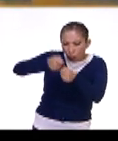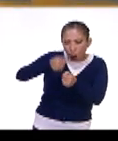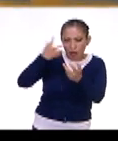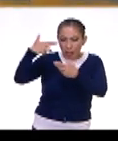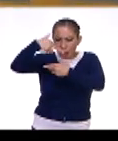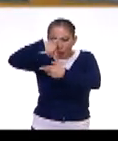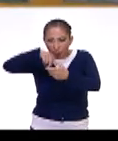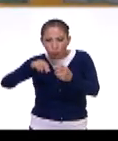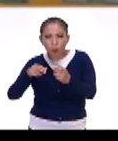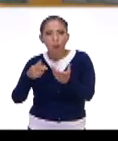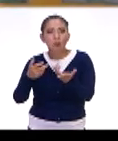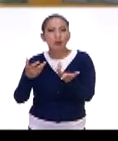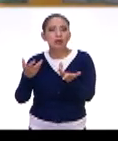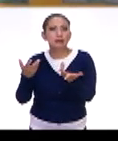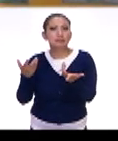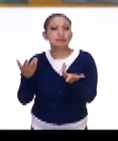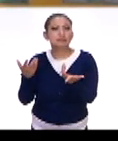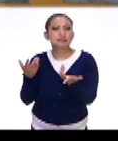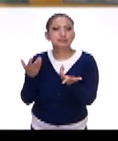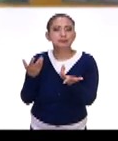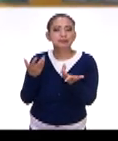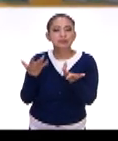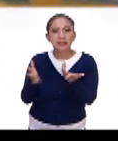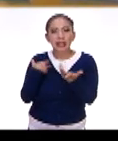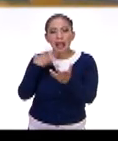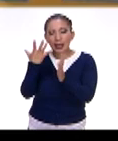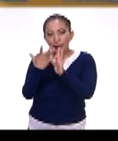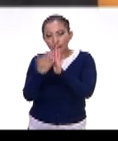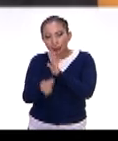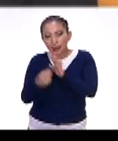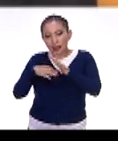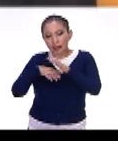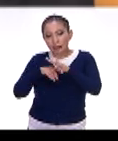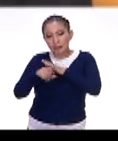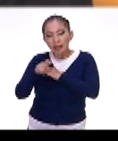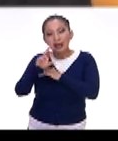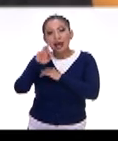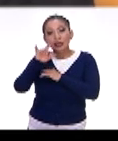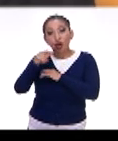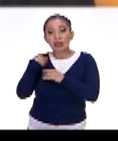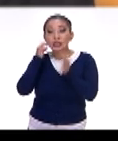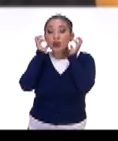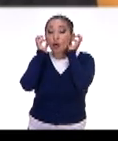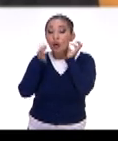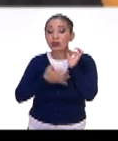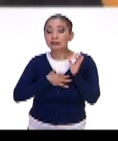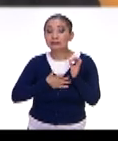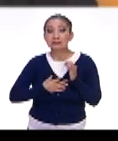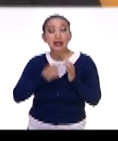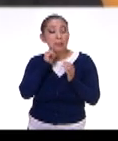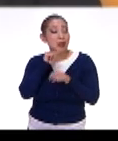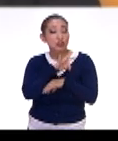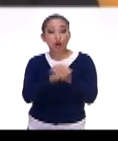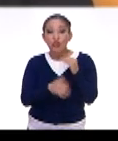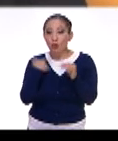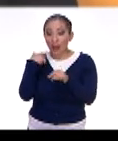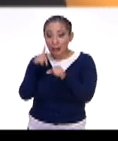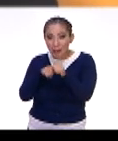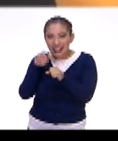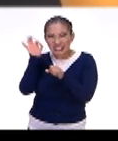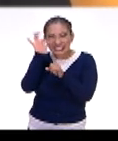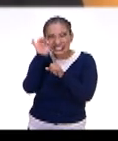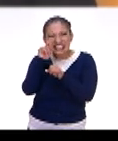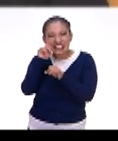recortes de radiografías, hace inclusive joyería, todo con insectos.